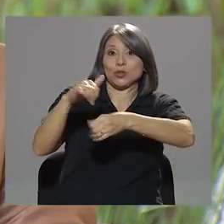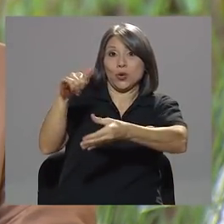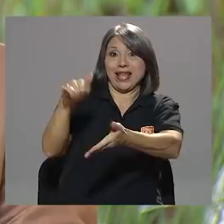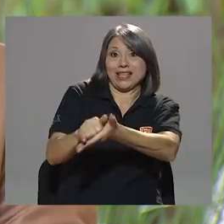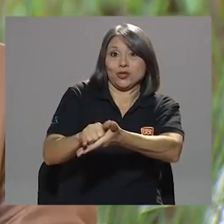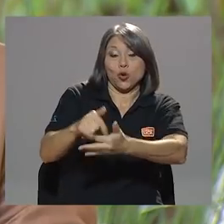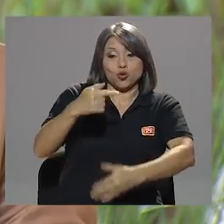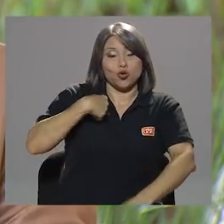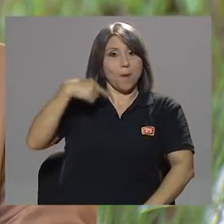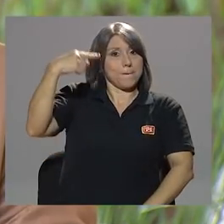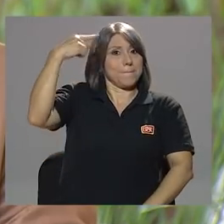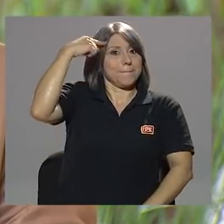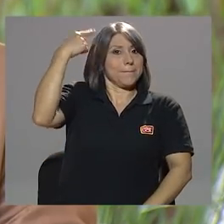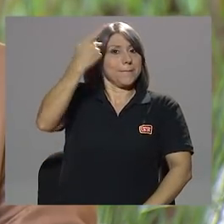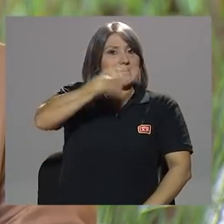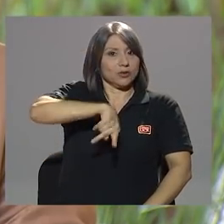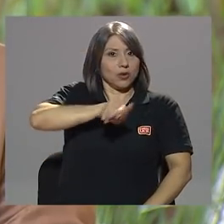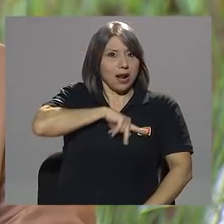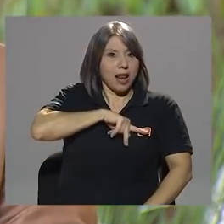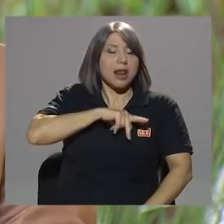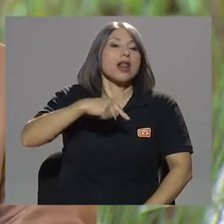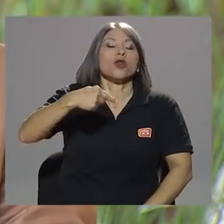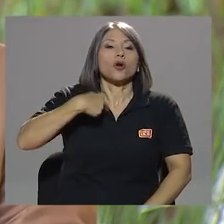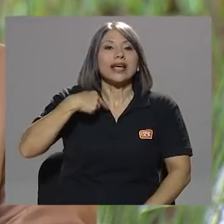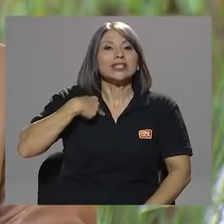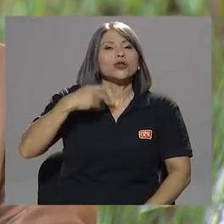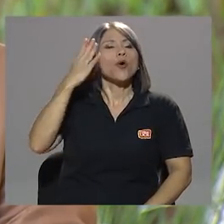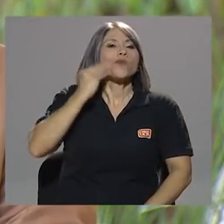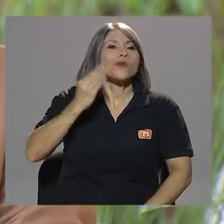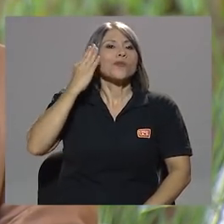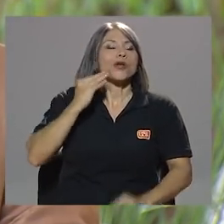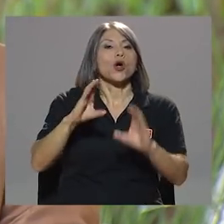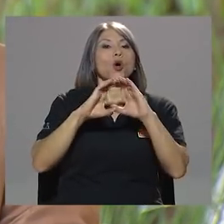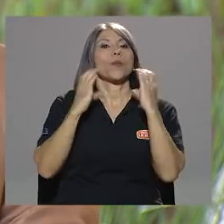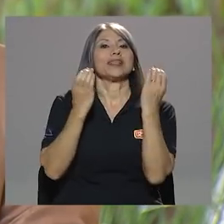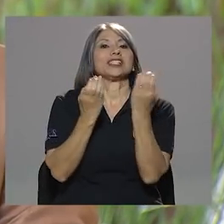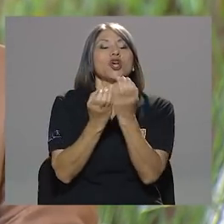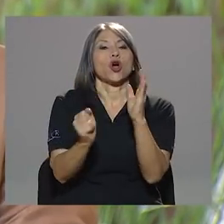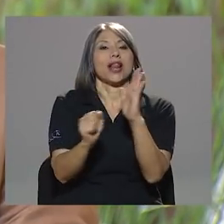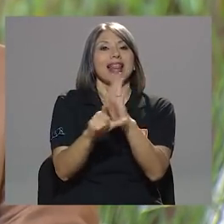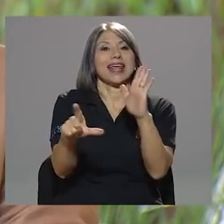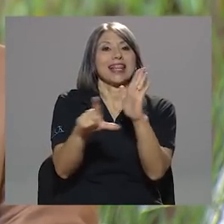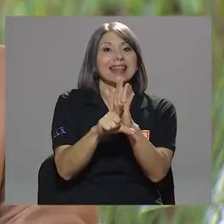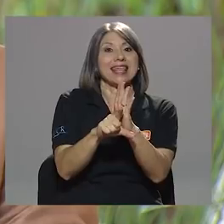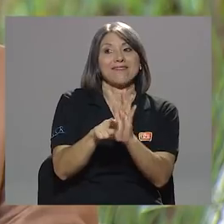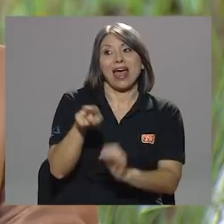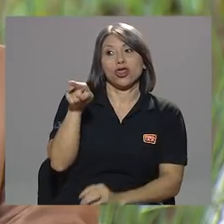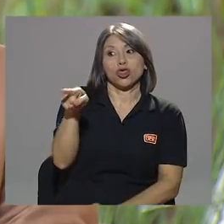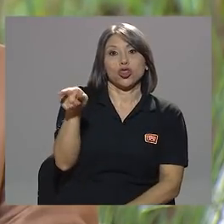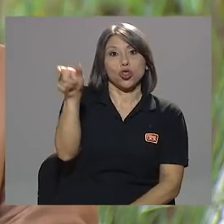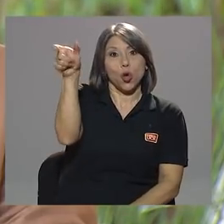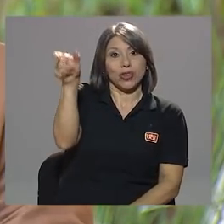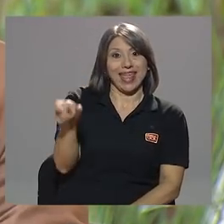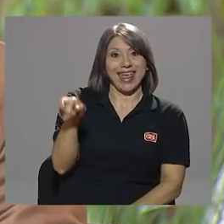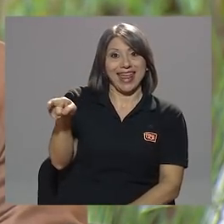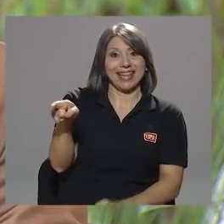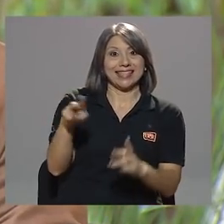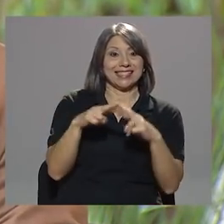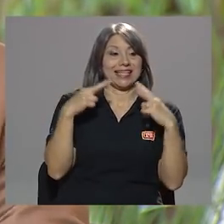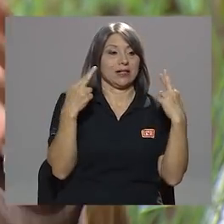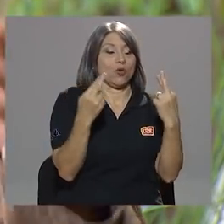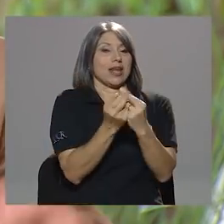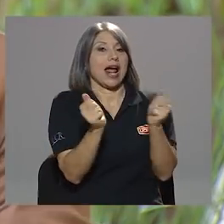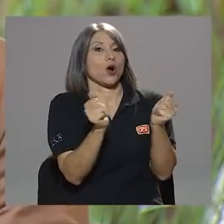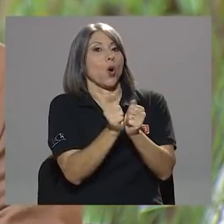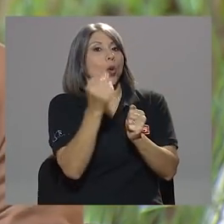personal y a razón de lo que viví en la Comisión Legislativa, donde él se reunía con testigos